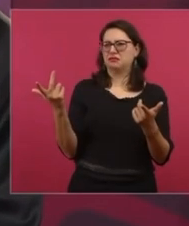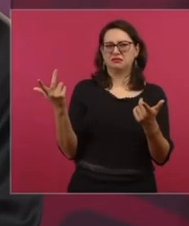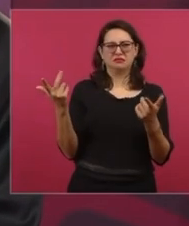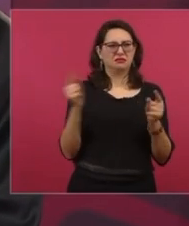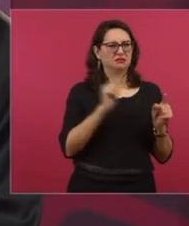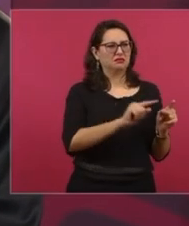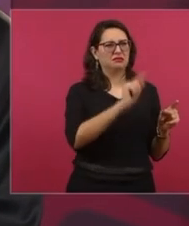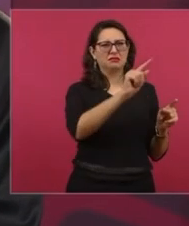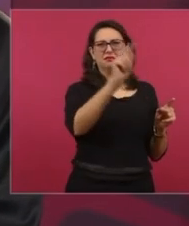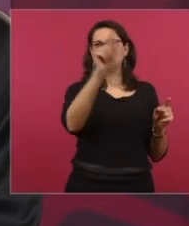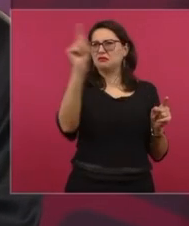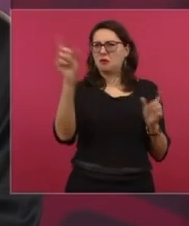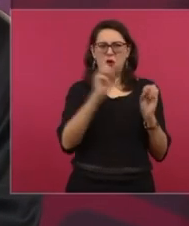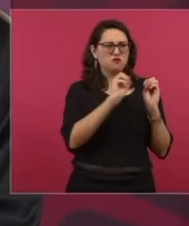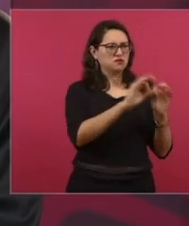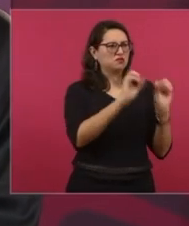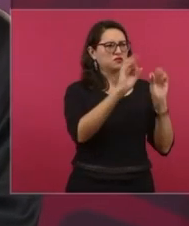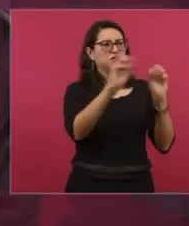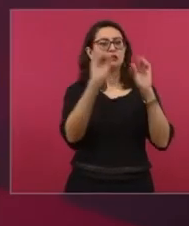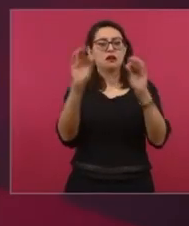Pro México.